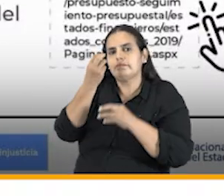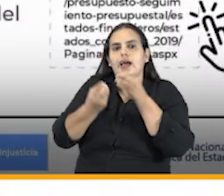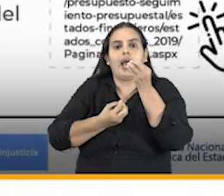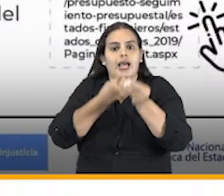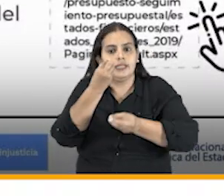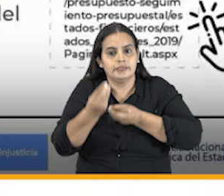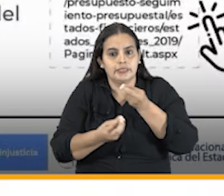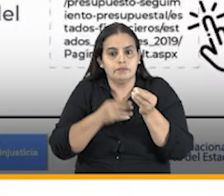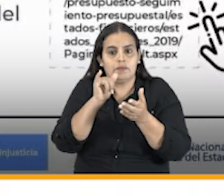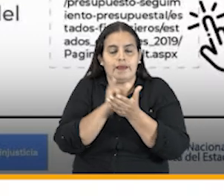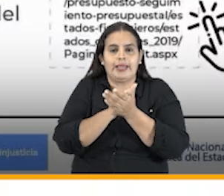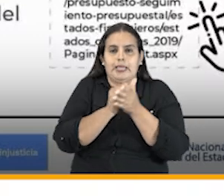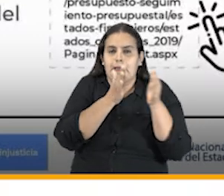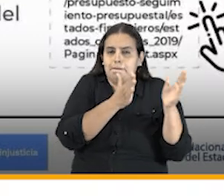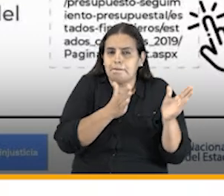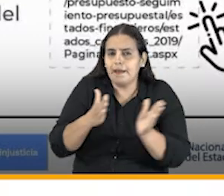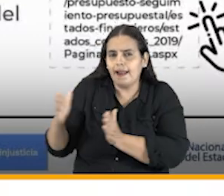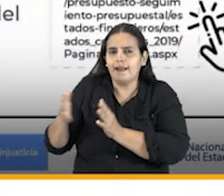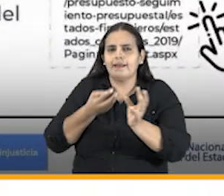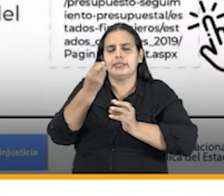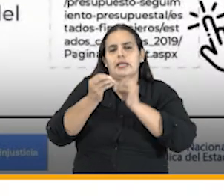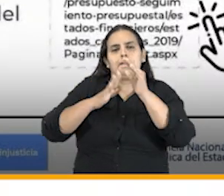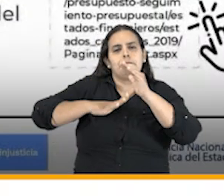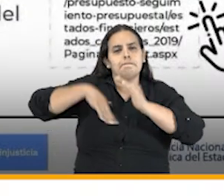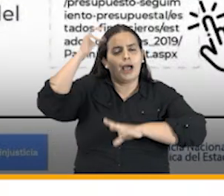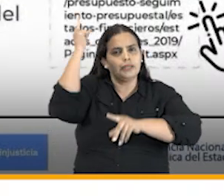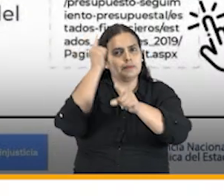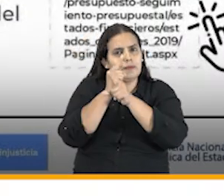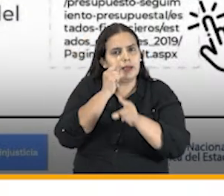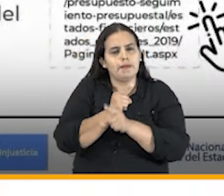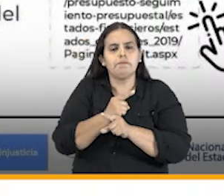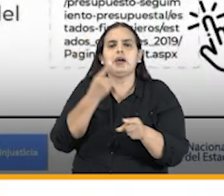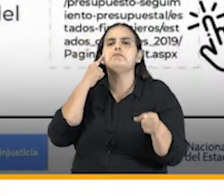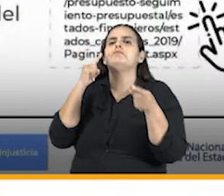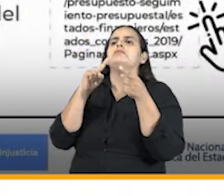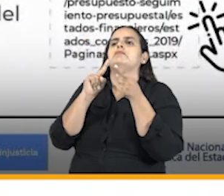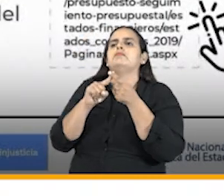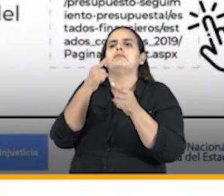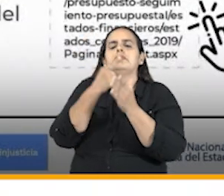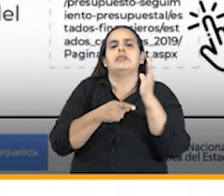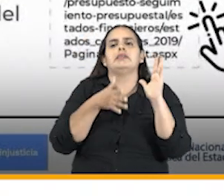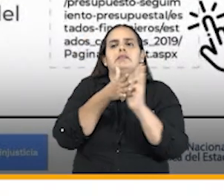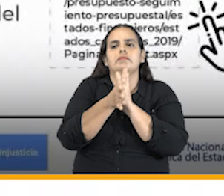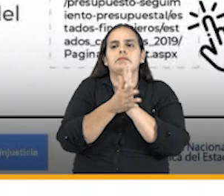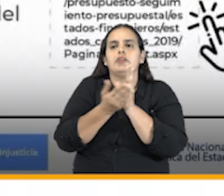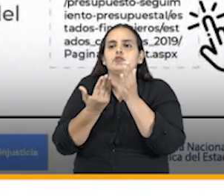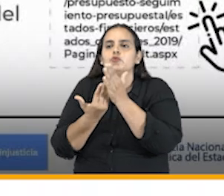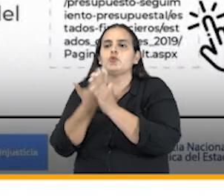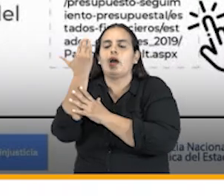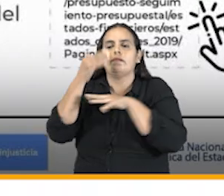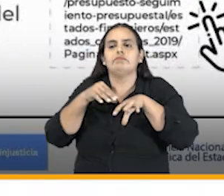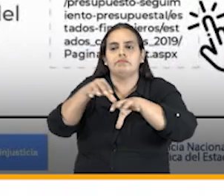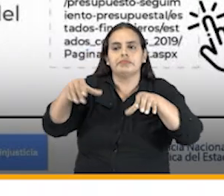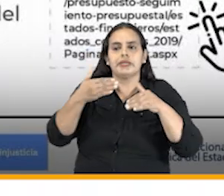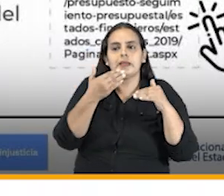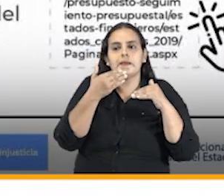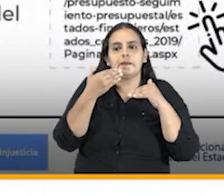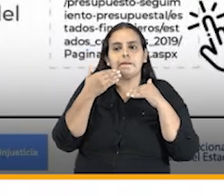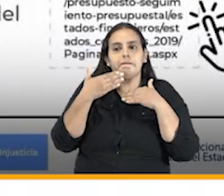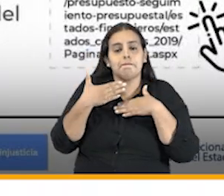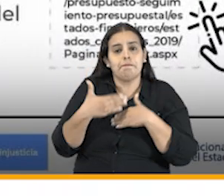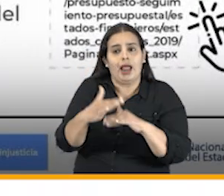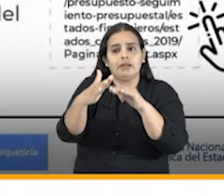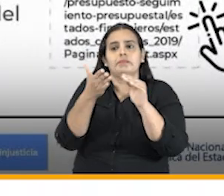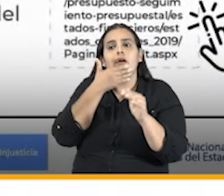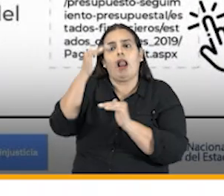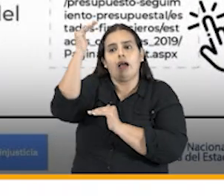haciendo una planeación más eficiente logremos que las modificaciones al plan de adquisiciones se reduzcan